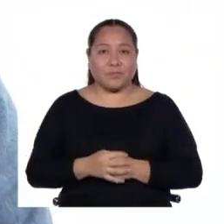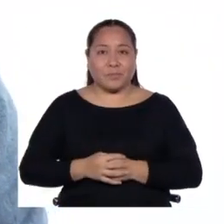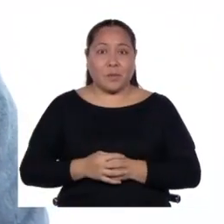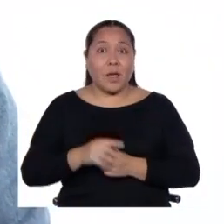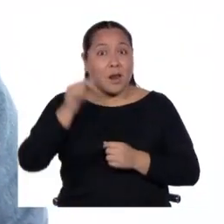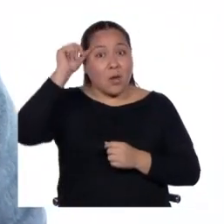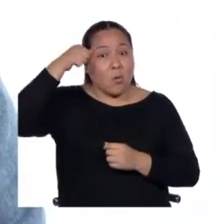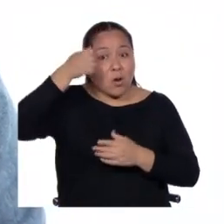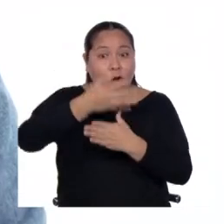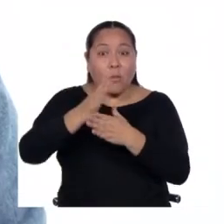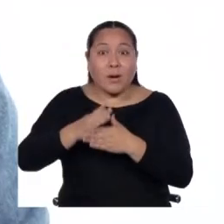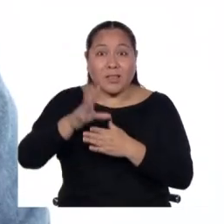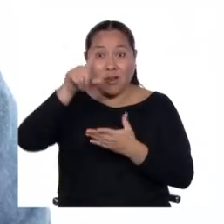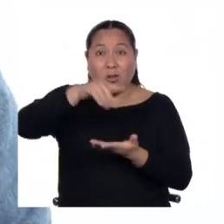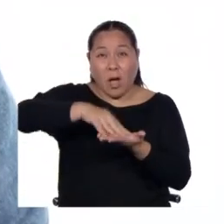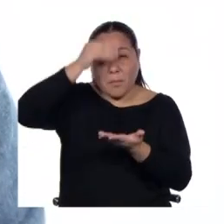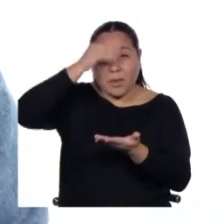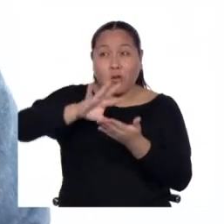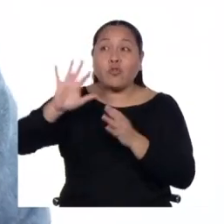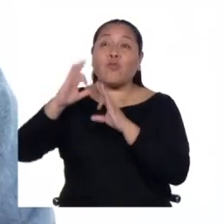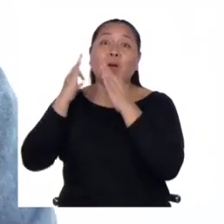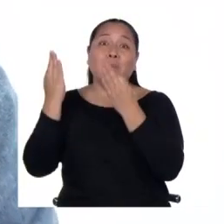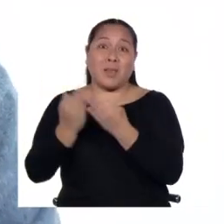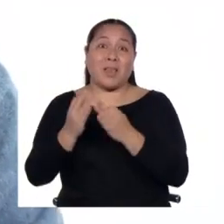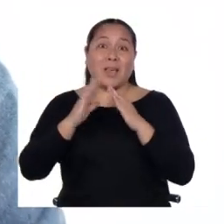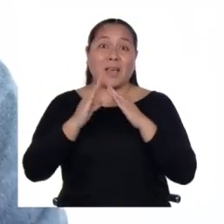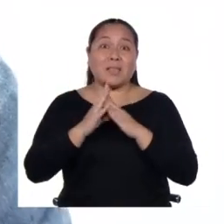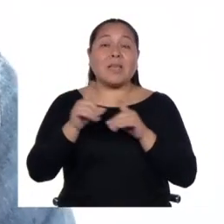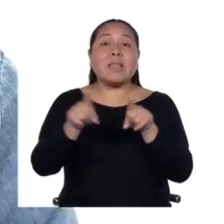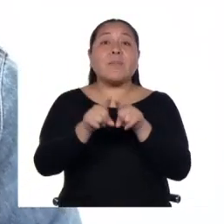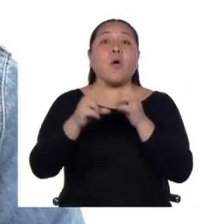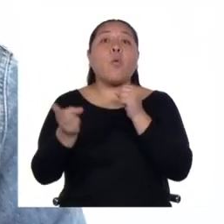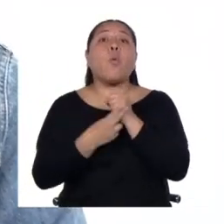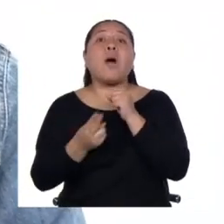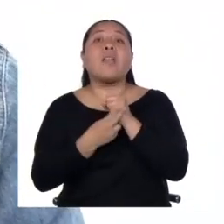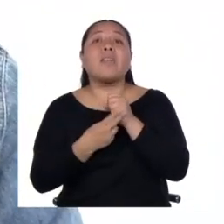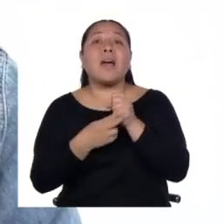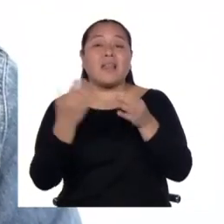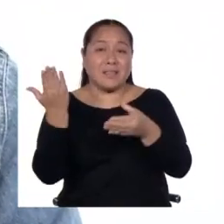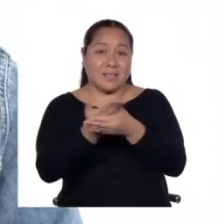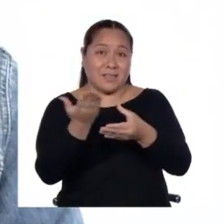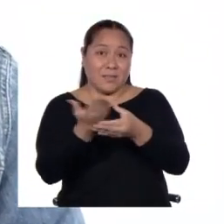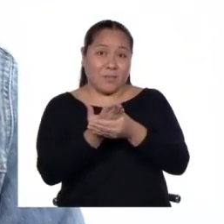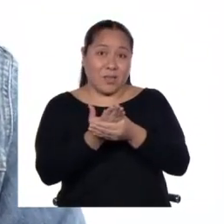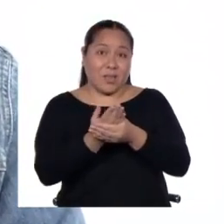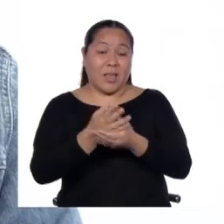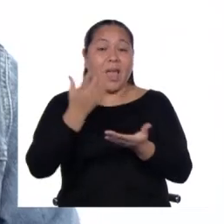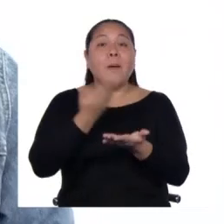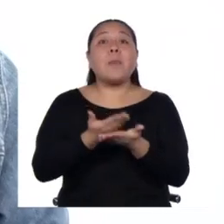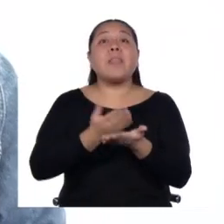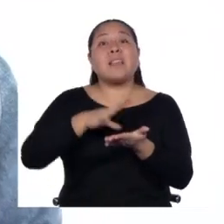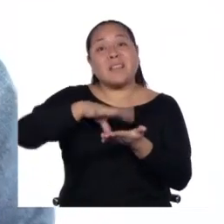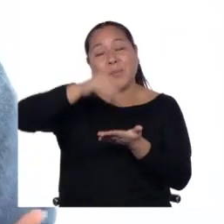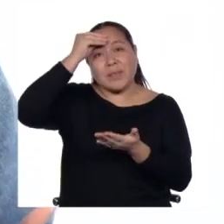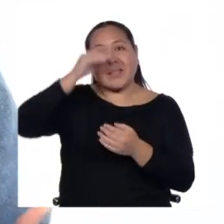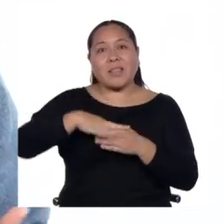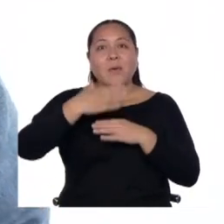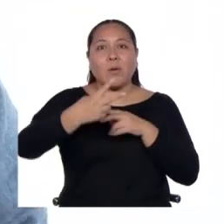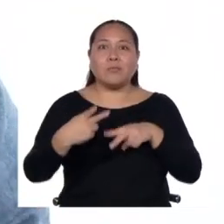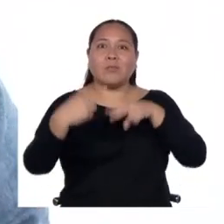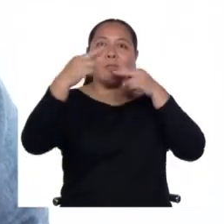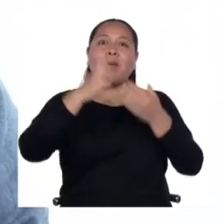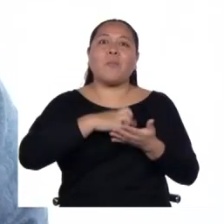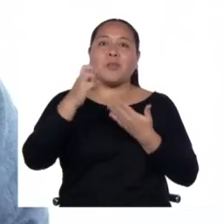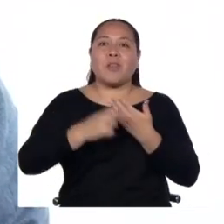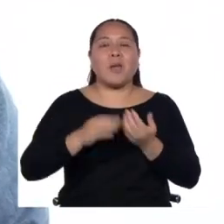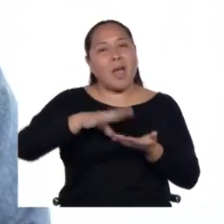aprendizajes con sus familiares en casa y de guardar su ensayo en su portafolio de evidencias de aprendizaje. Nos vemos en un siguiente